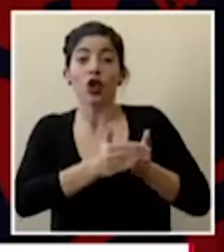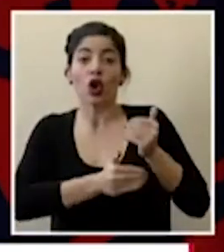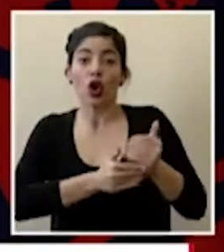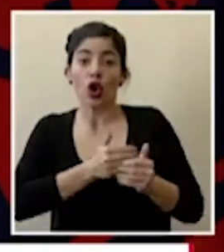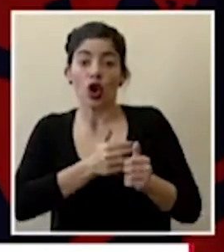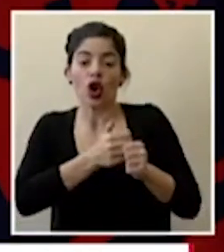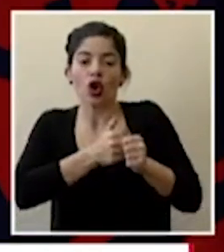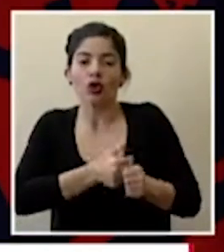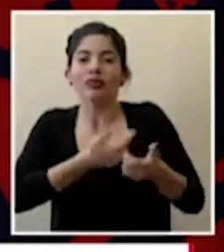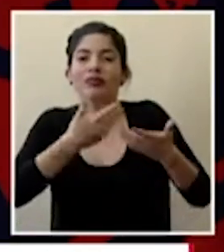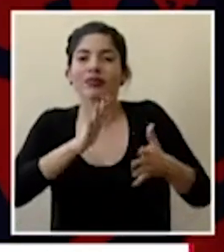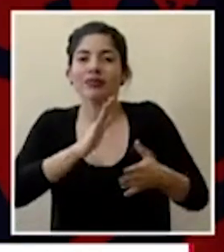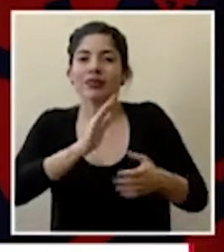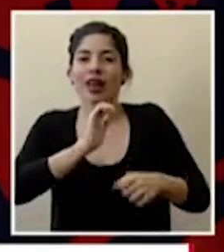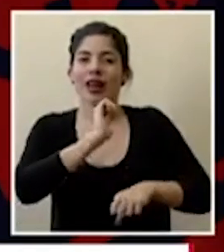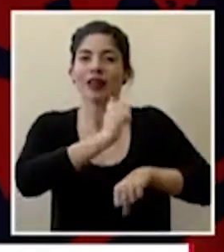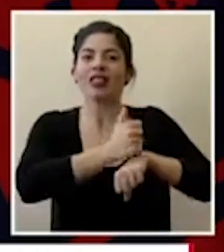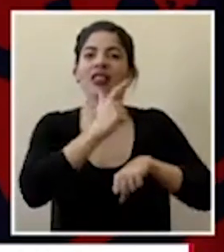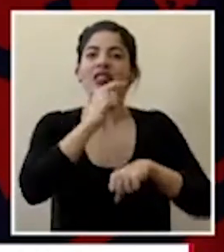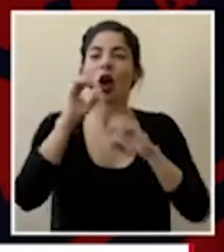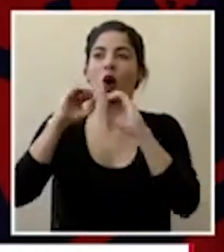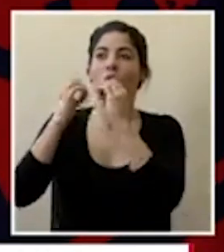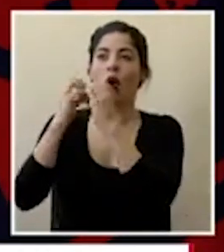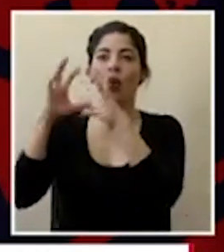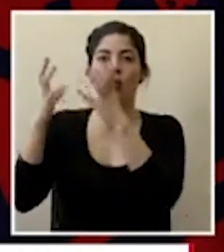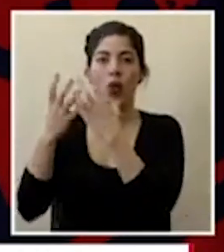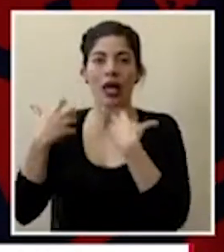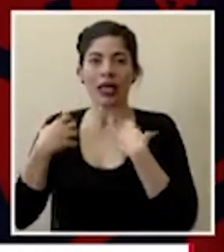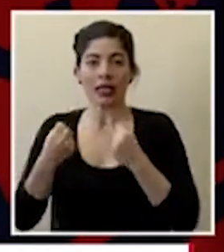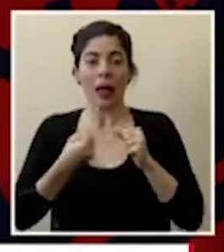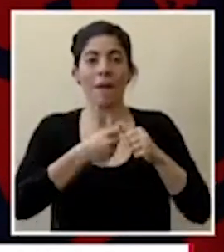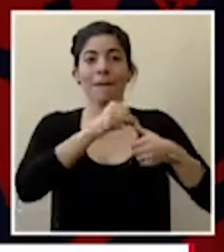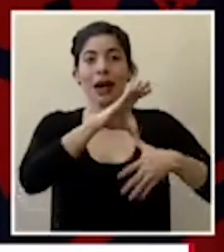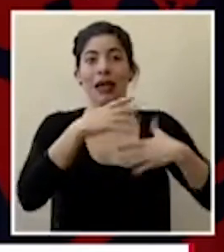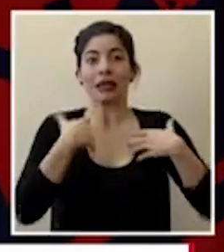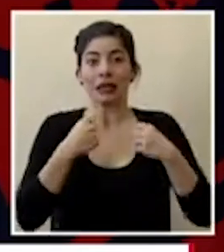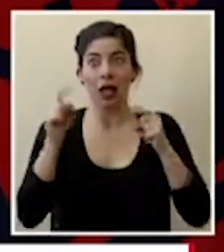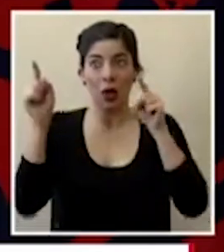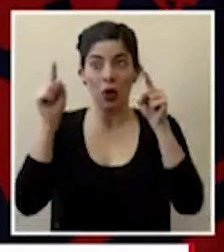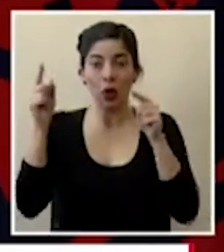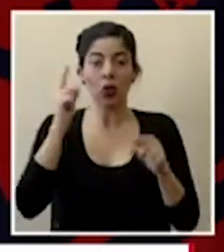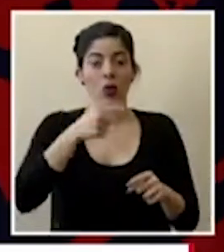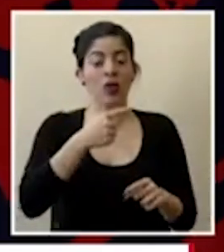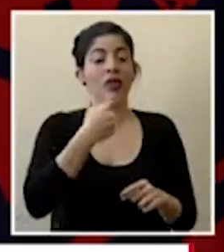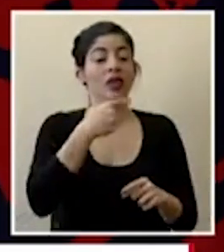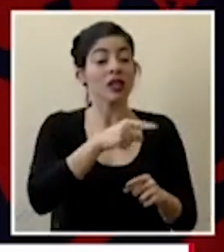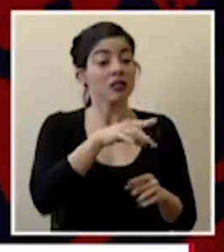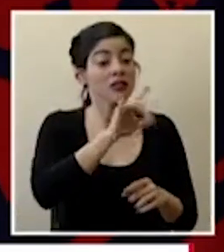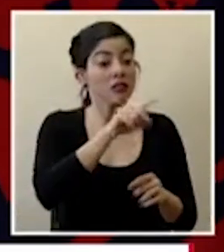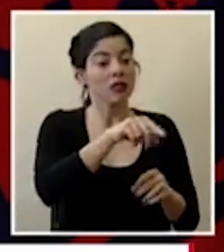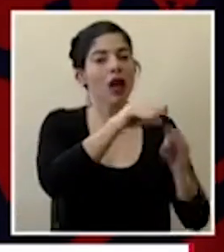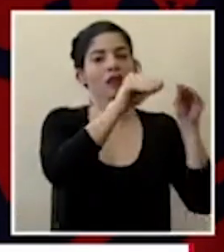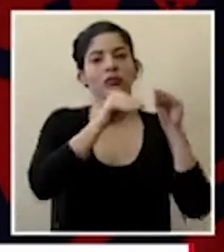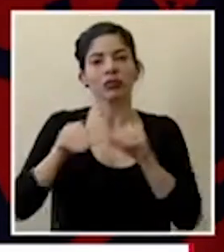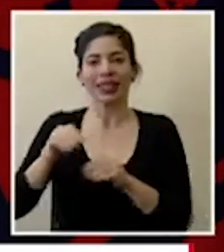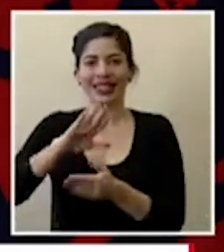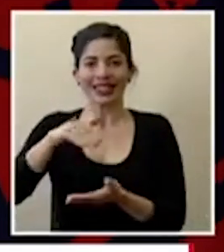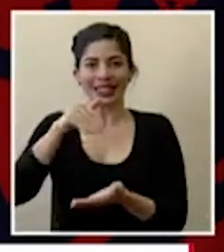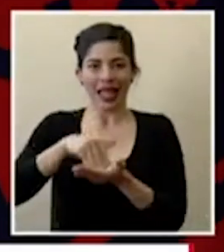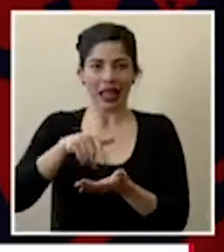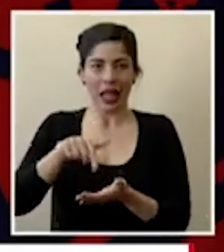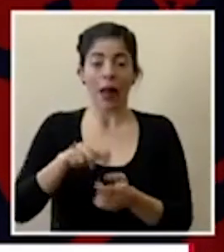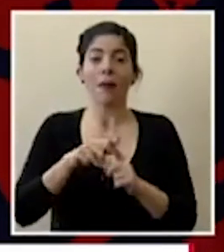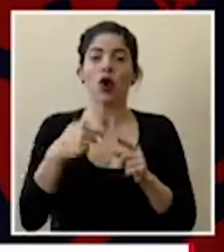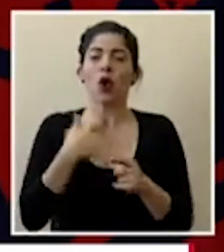lo que ha establecido la organización mundial de la salud y la organización panamericana de la salud se trasladarían al nivel central estamos trabajando en